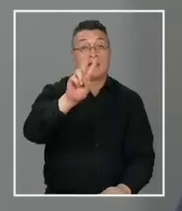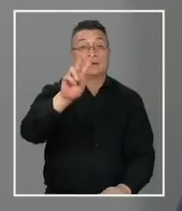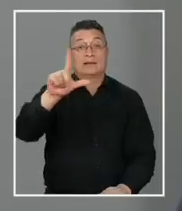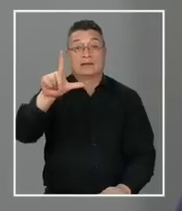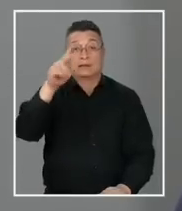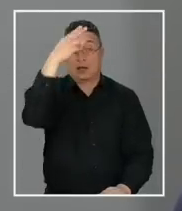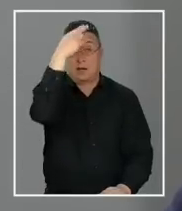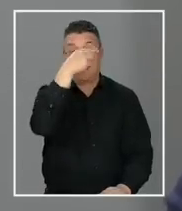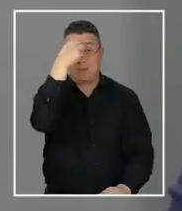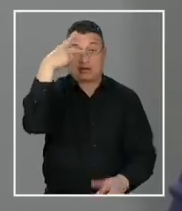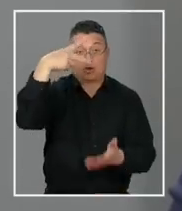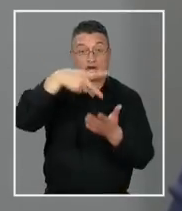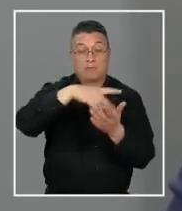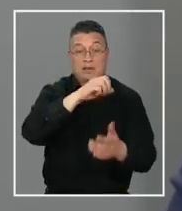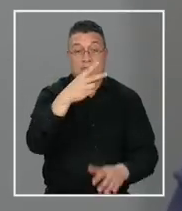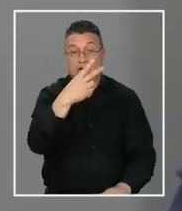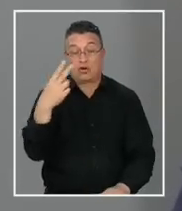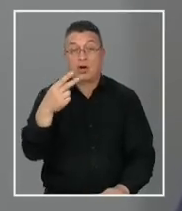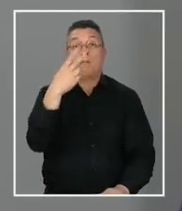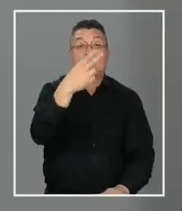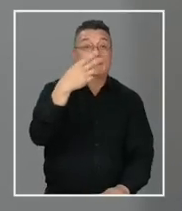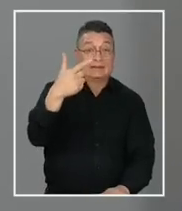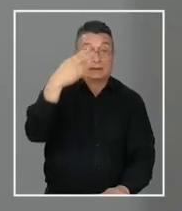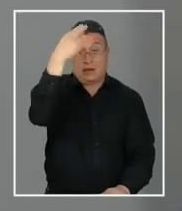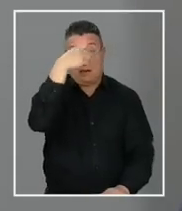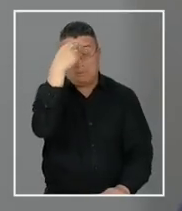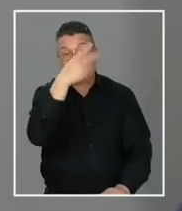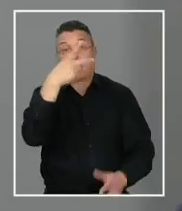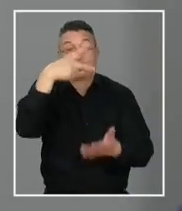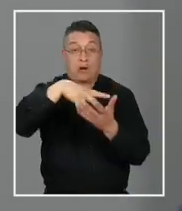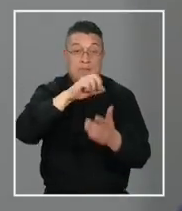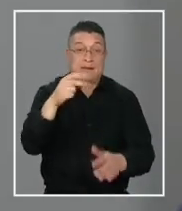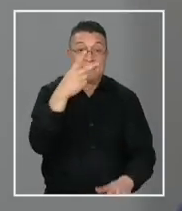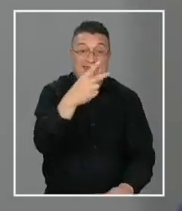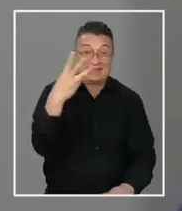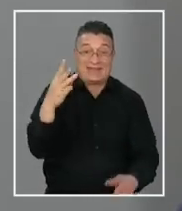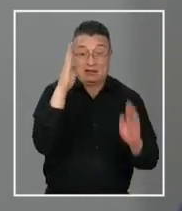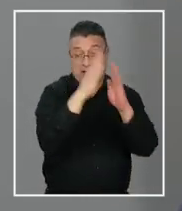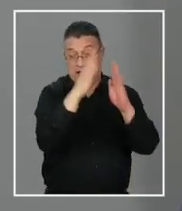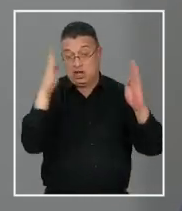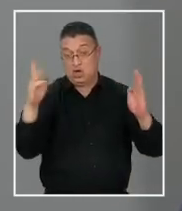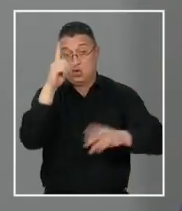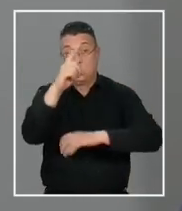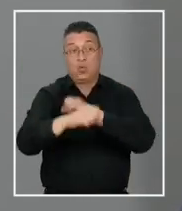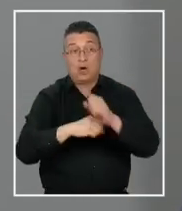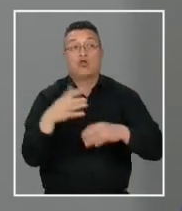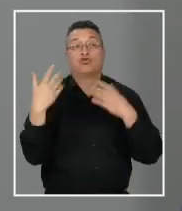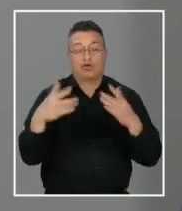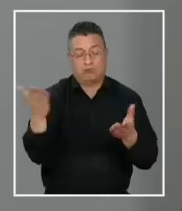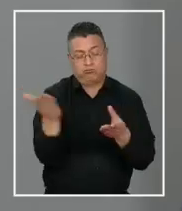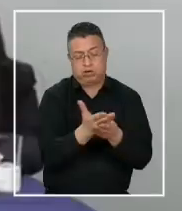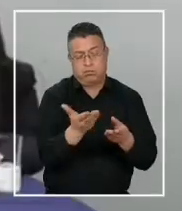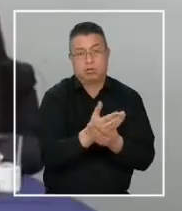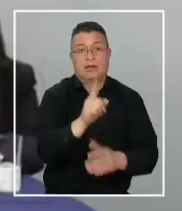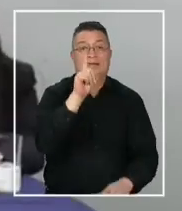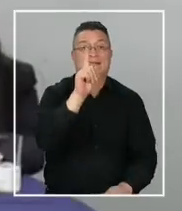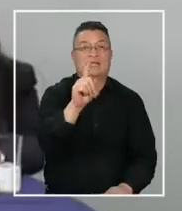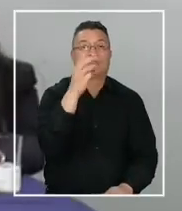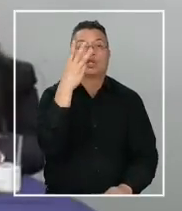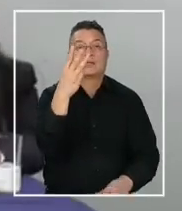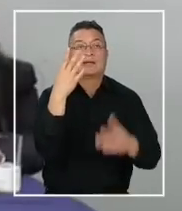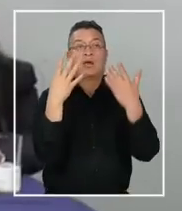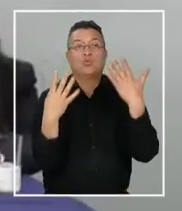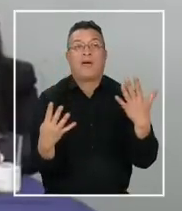de marzo de 2022 al 27 de marzo de 2023, Cristosal ha documentado 139